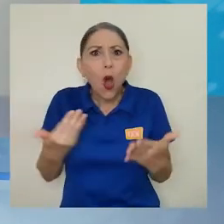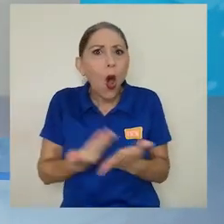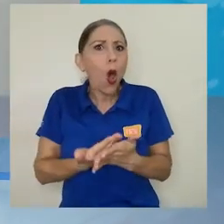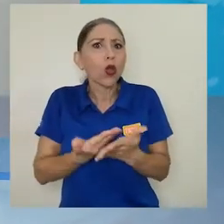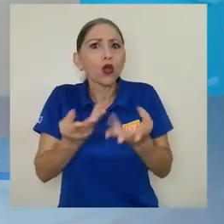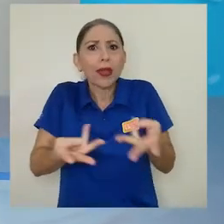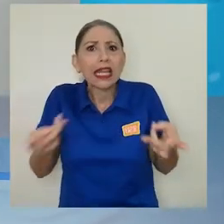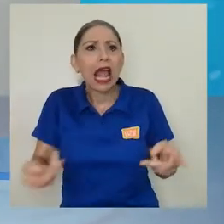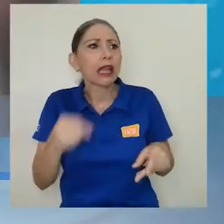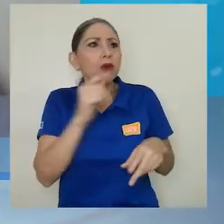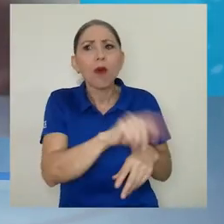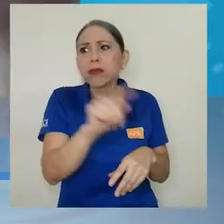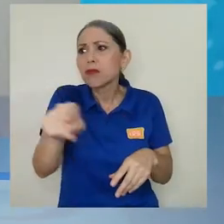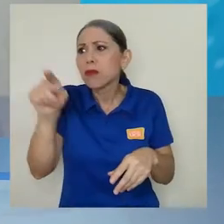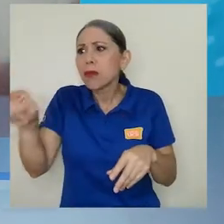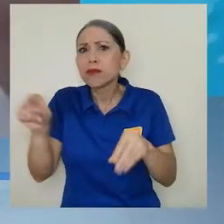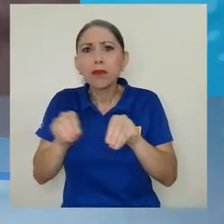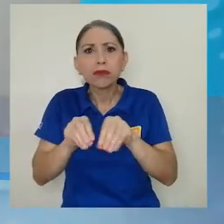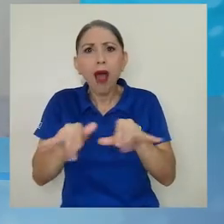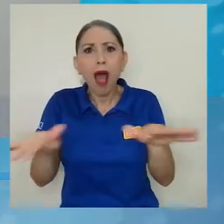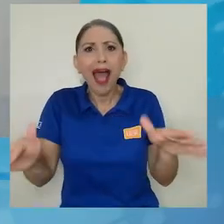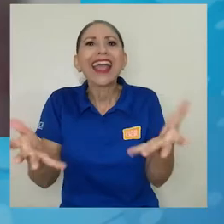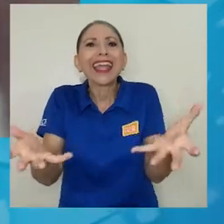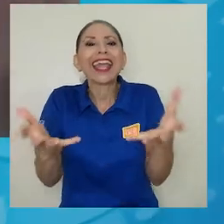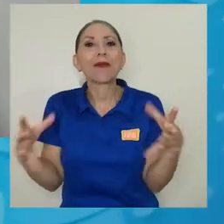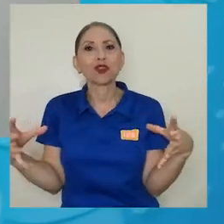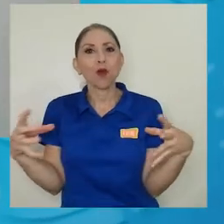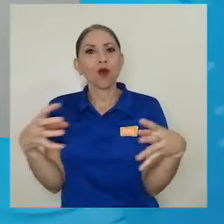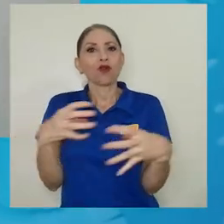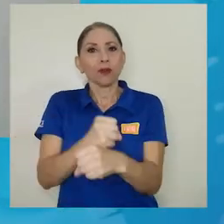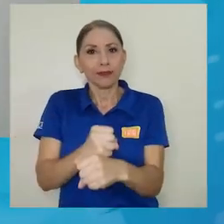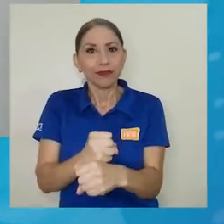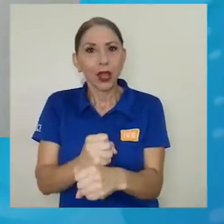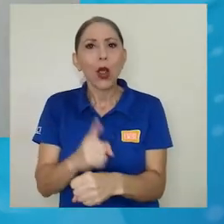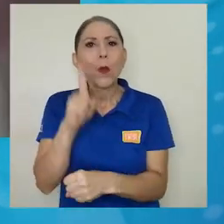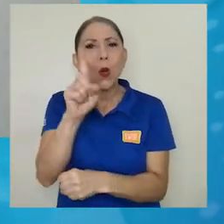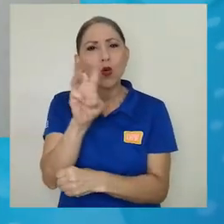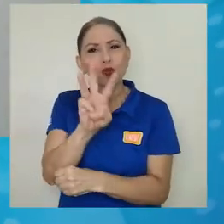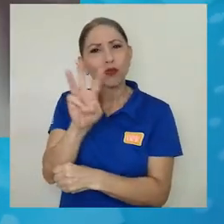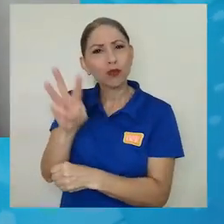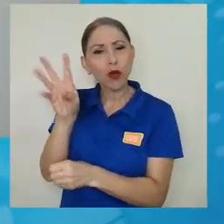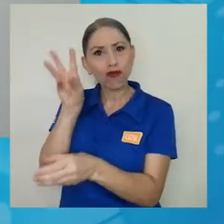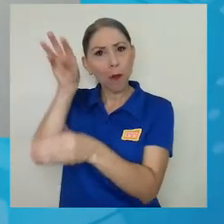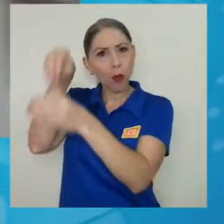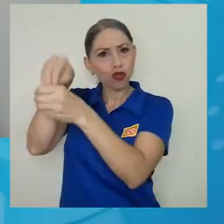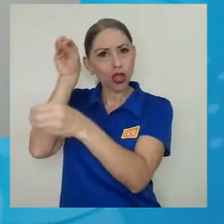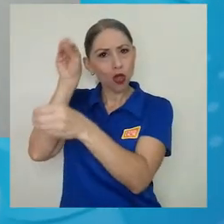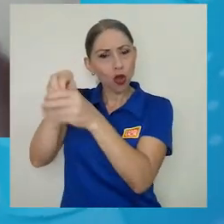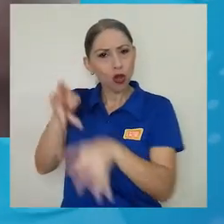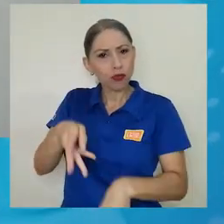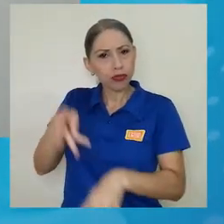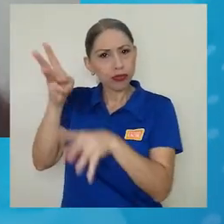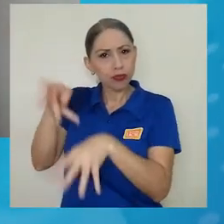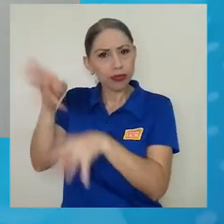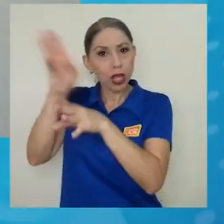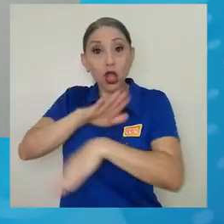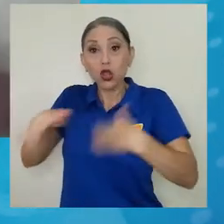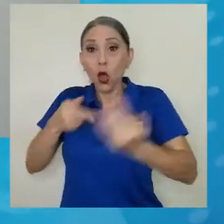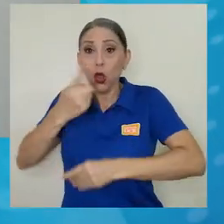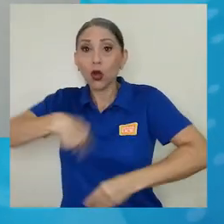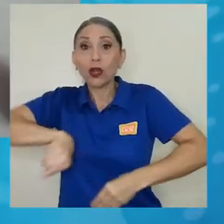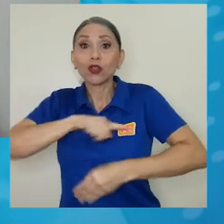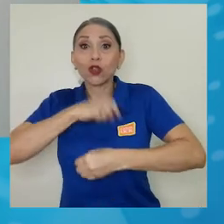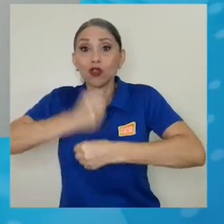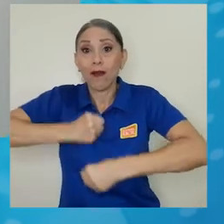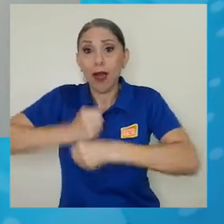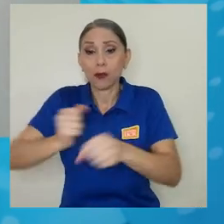desperdigado, entonces es como darle unidad, como crear precisamente un repositorio donde todo lo que nosotros fuéramos creando junto con